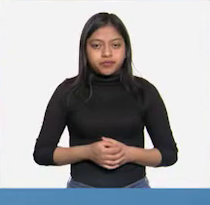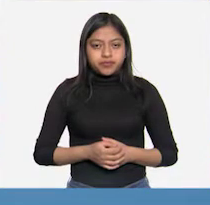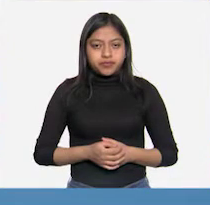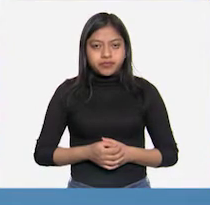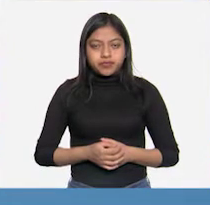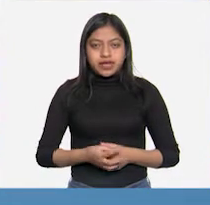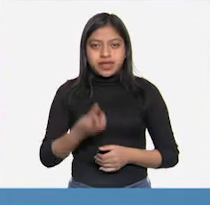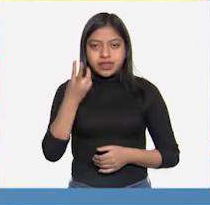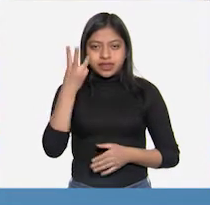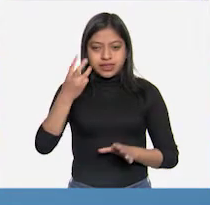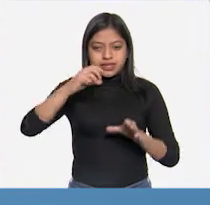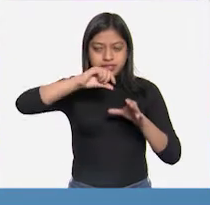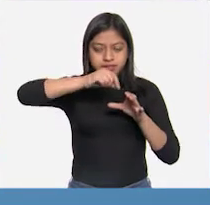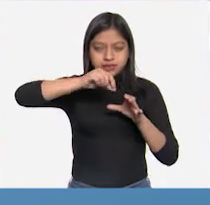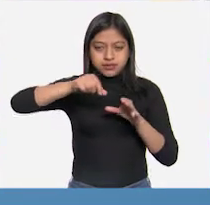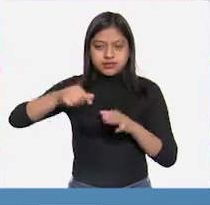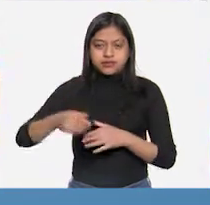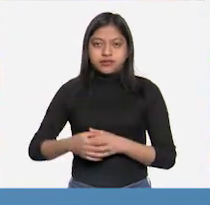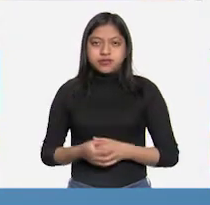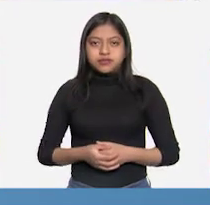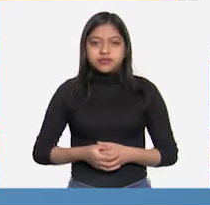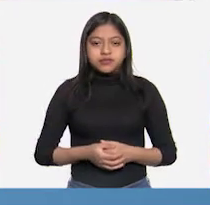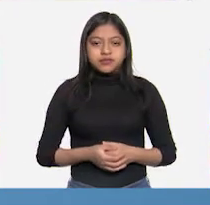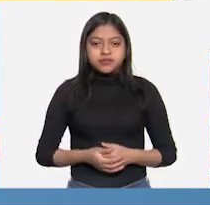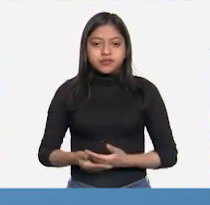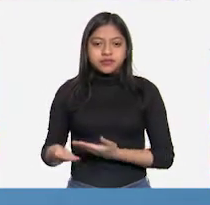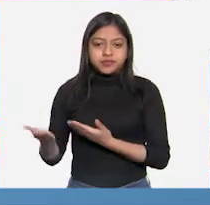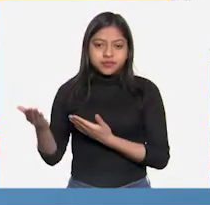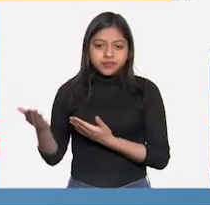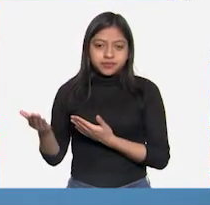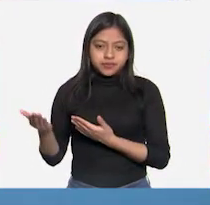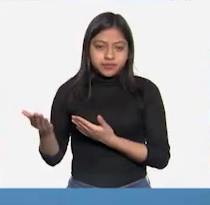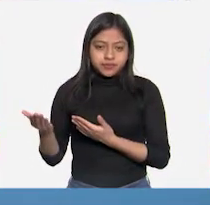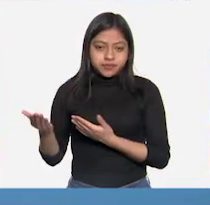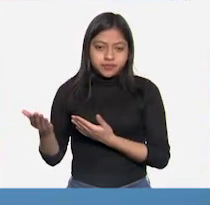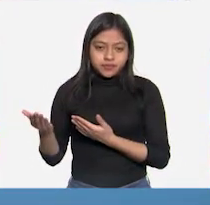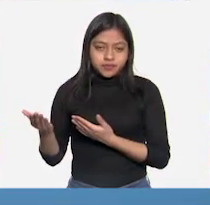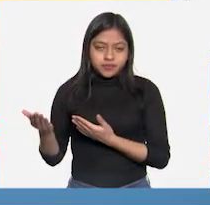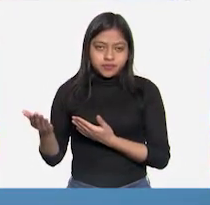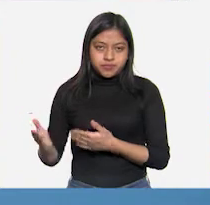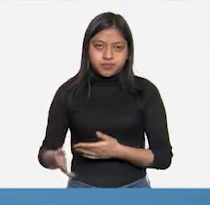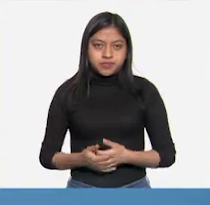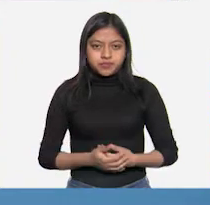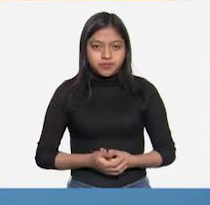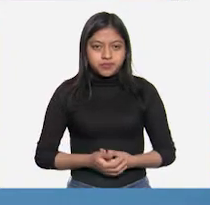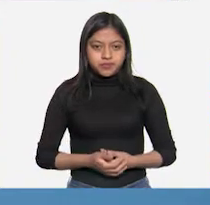aquí tenemos y rondana, voy a ponérsela.